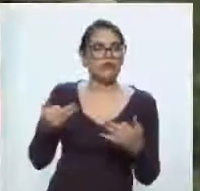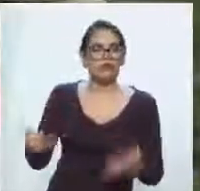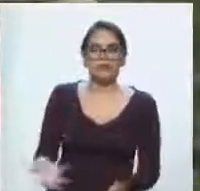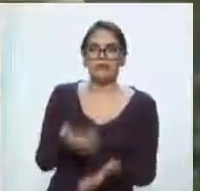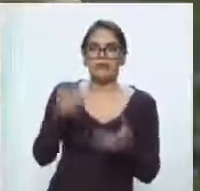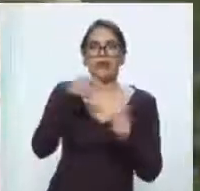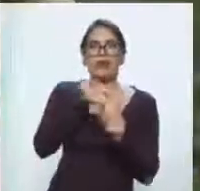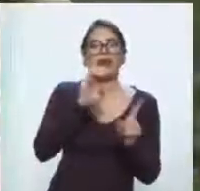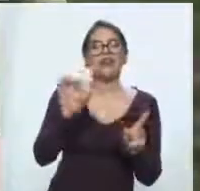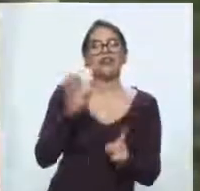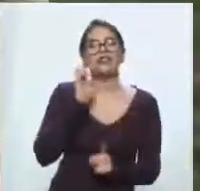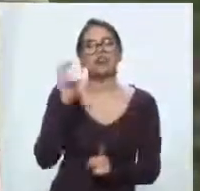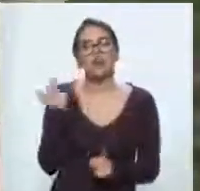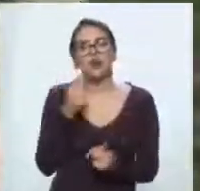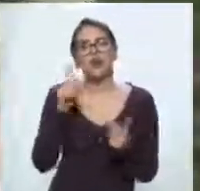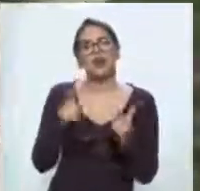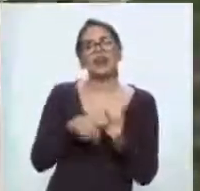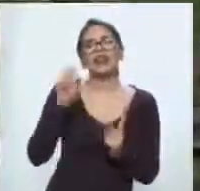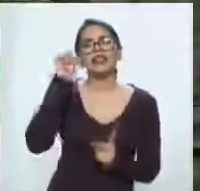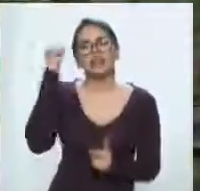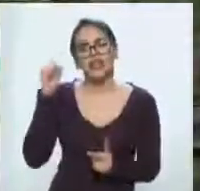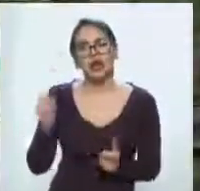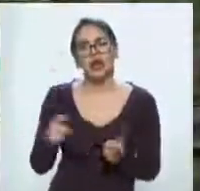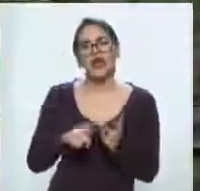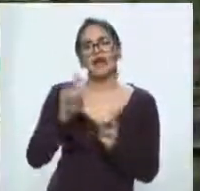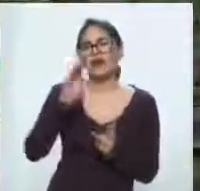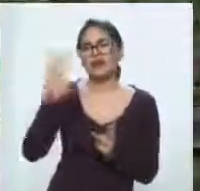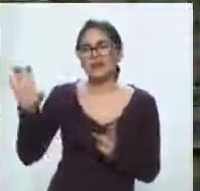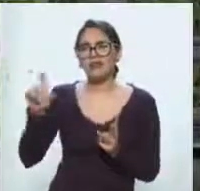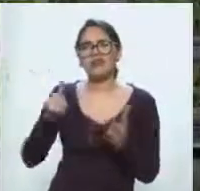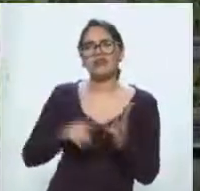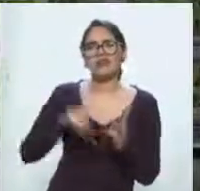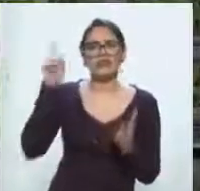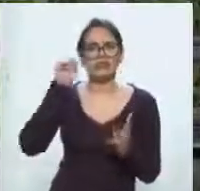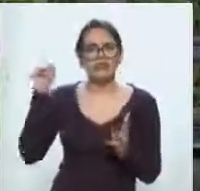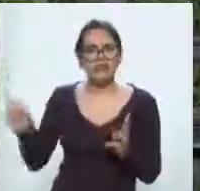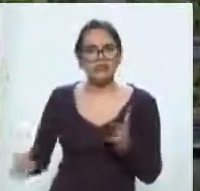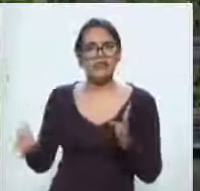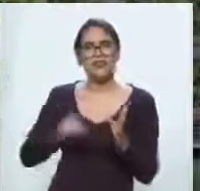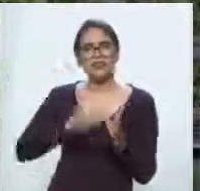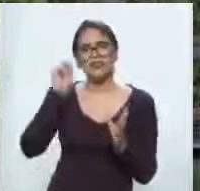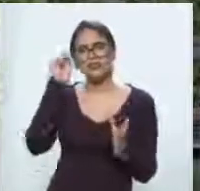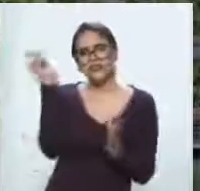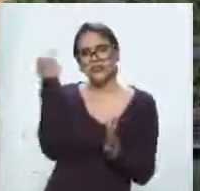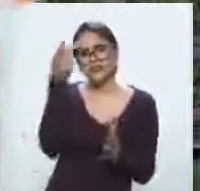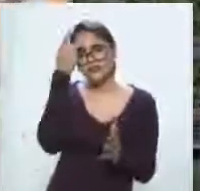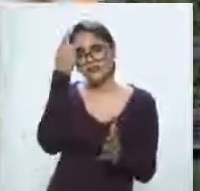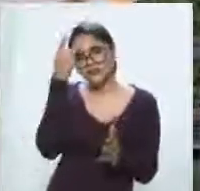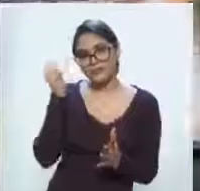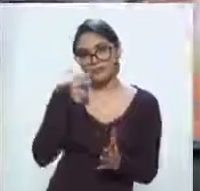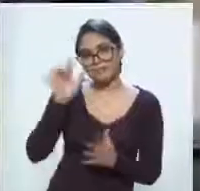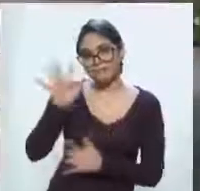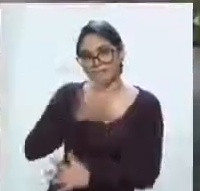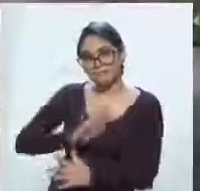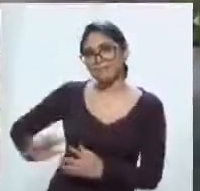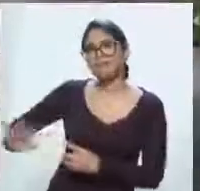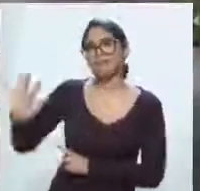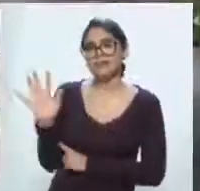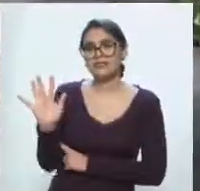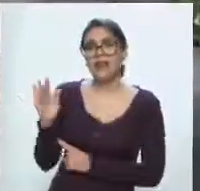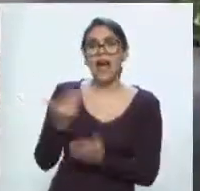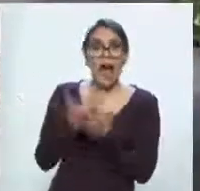Chihuahua, Sinaloa, Baja California, en Zacatecas y San Luis Potosí. La pandemia ha traído